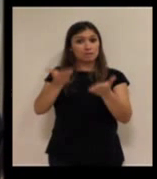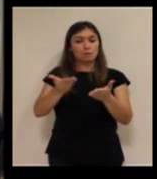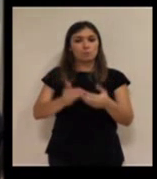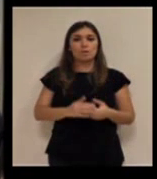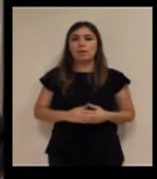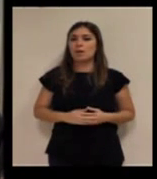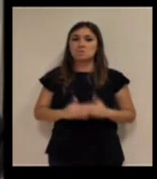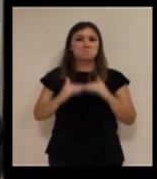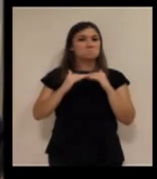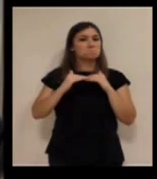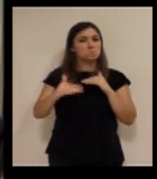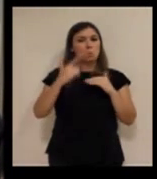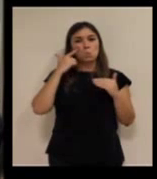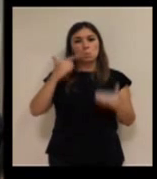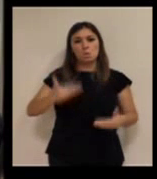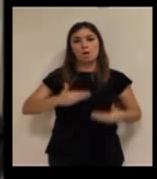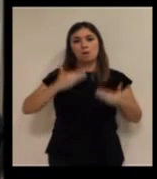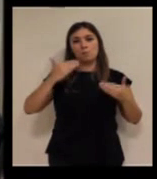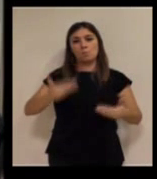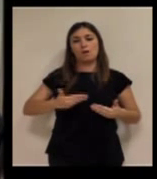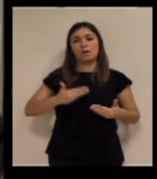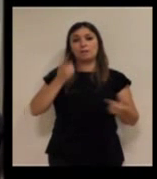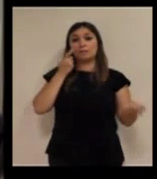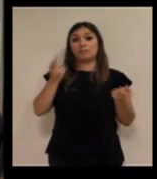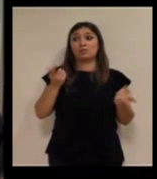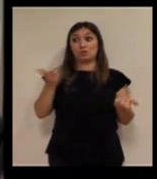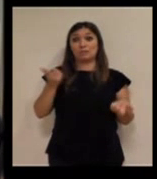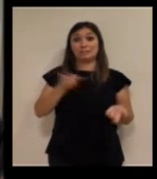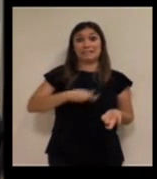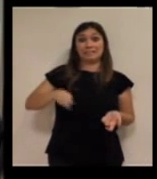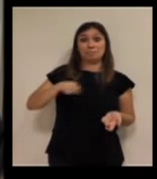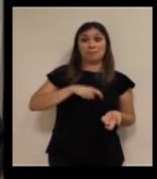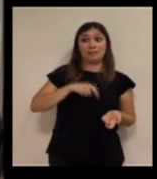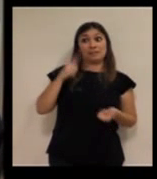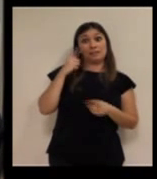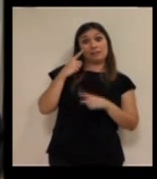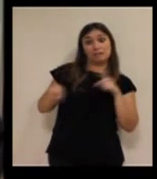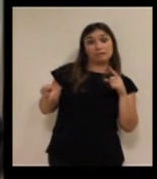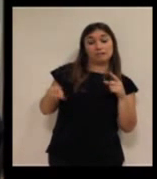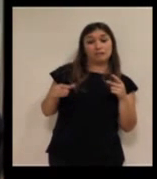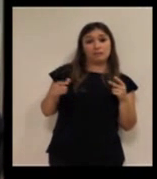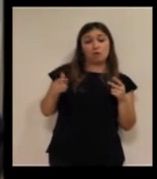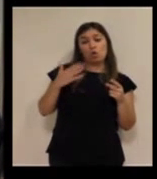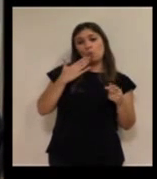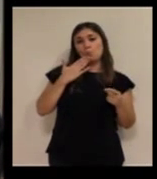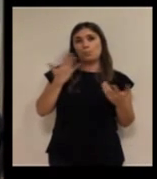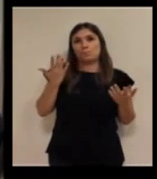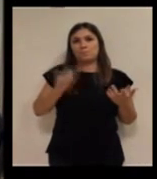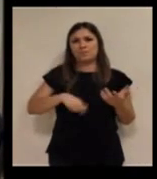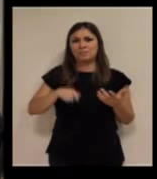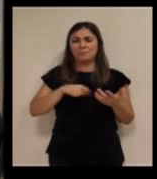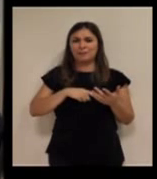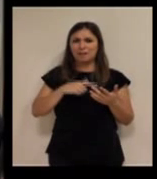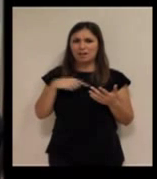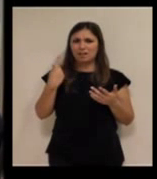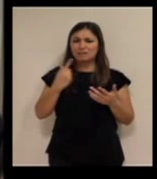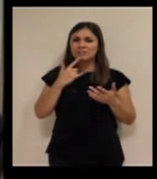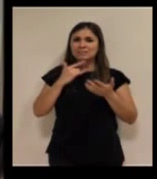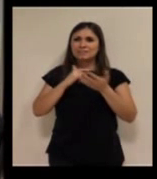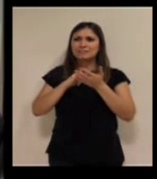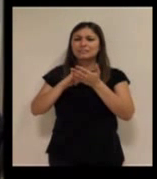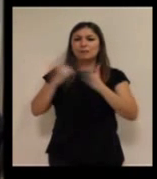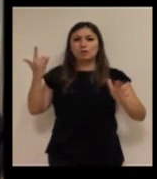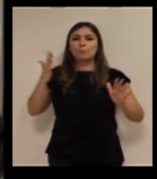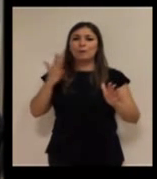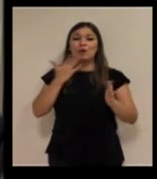teleasistencia como tal es bastante plana. Con lo cual España ahí es un... En ese sentido también... Es una... O sea, es